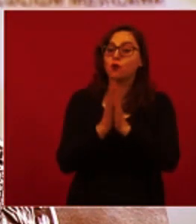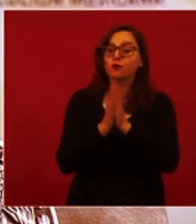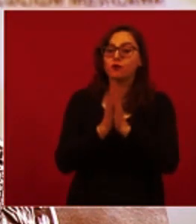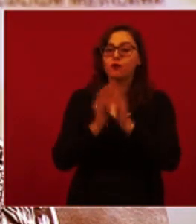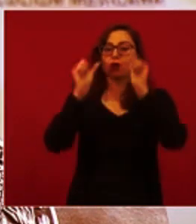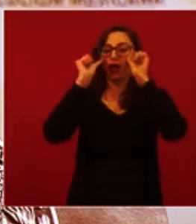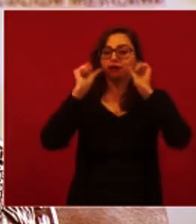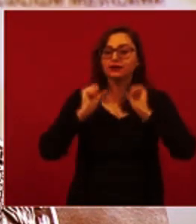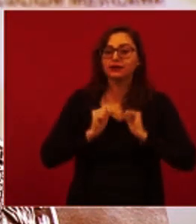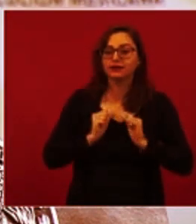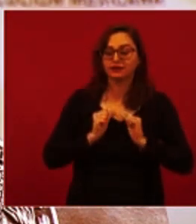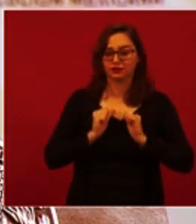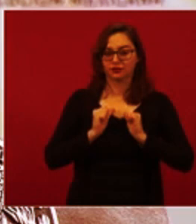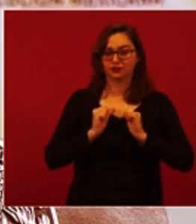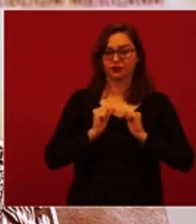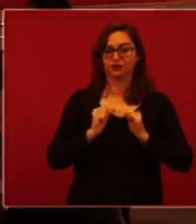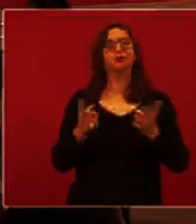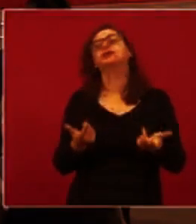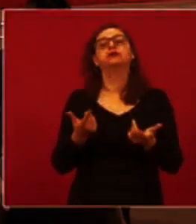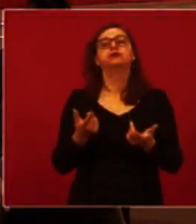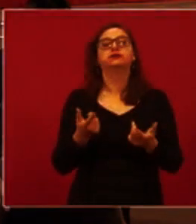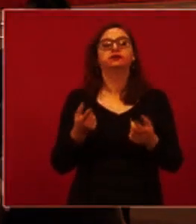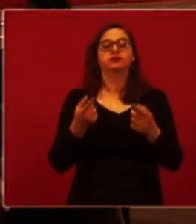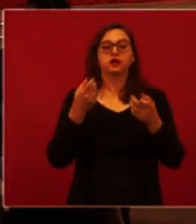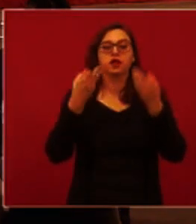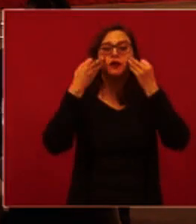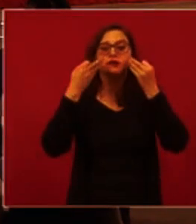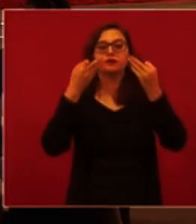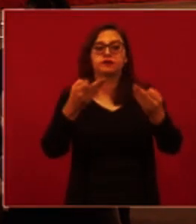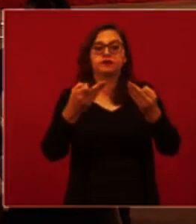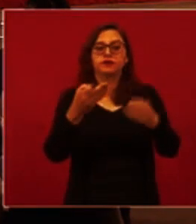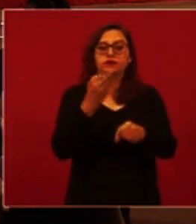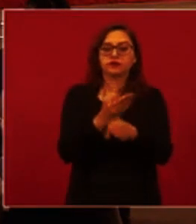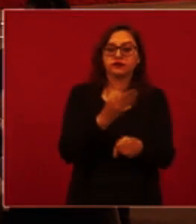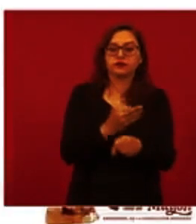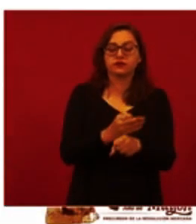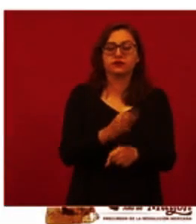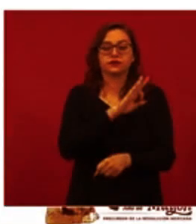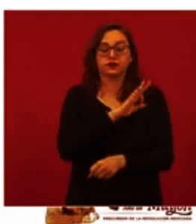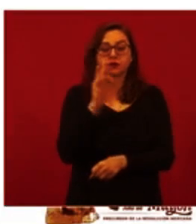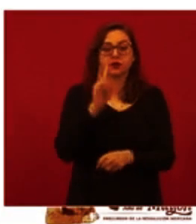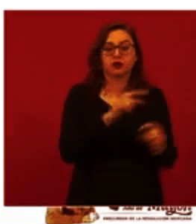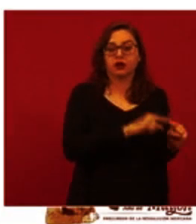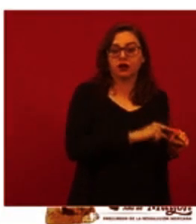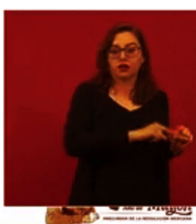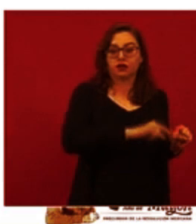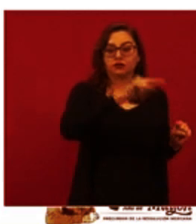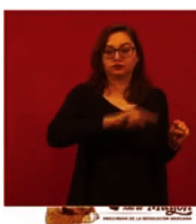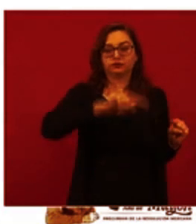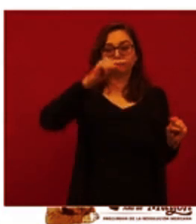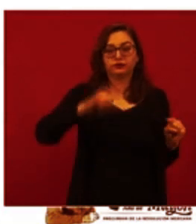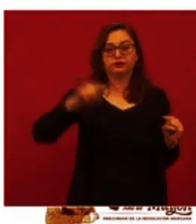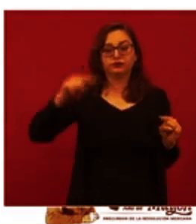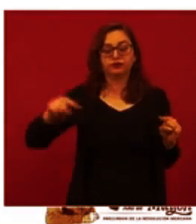de esta curva epidémica con las siguientes dos. Esta curva epidémica, que conocen ustedes muy bien, es